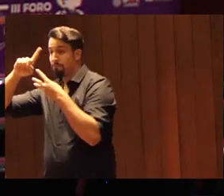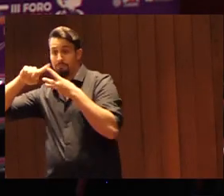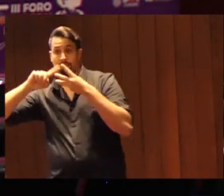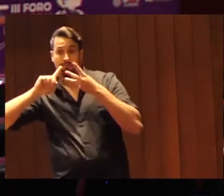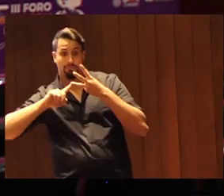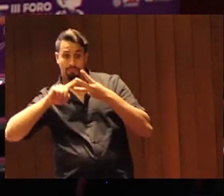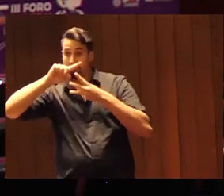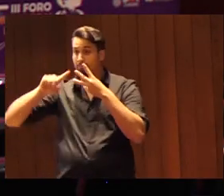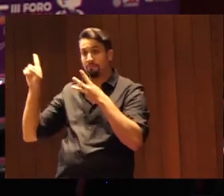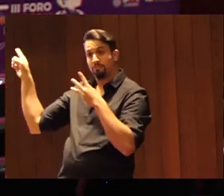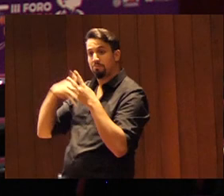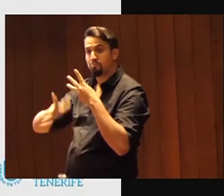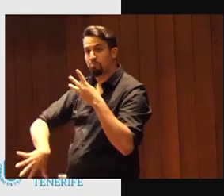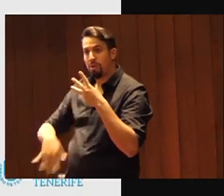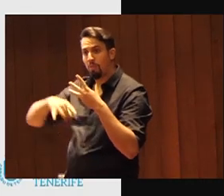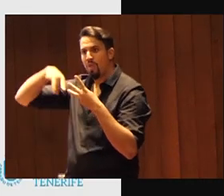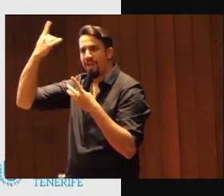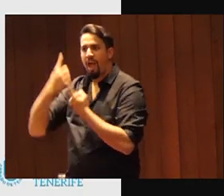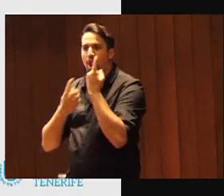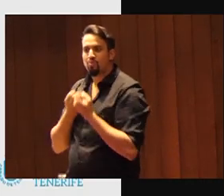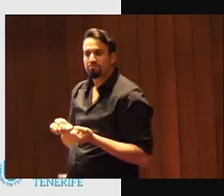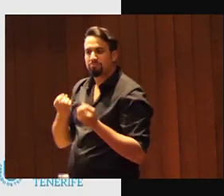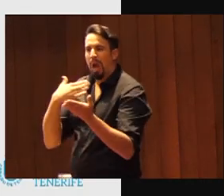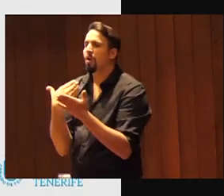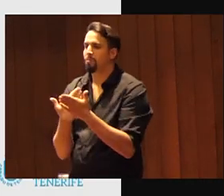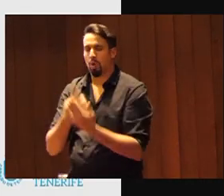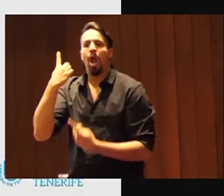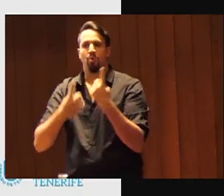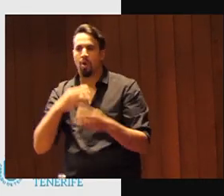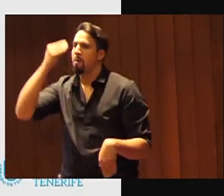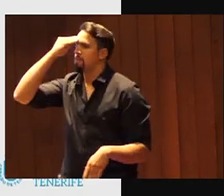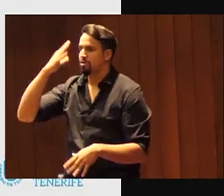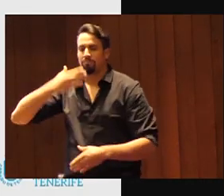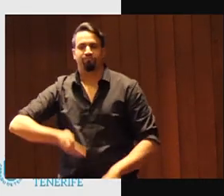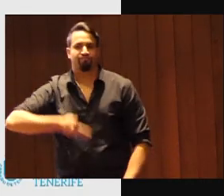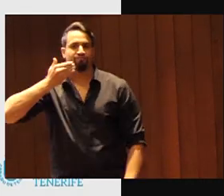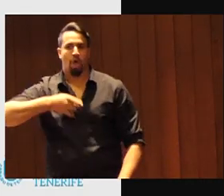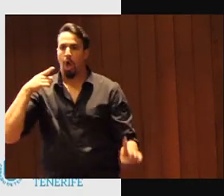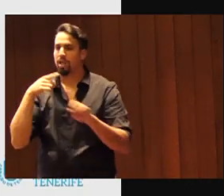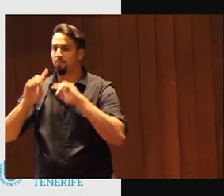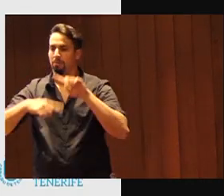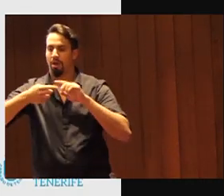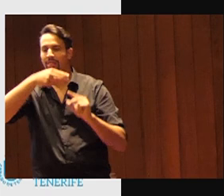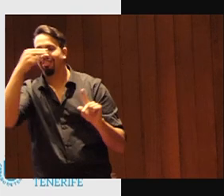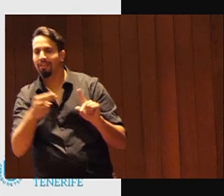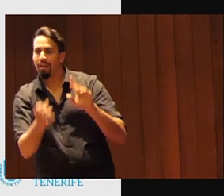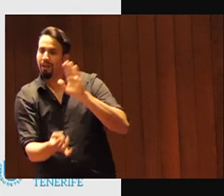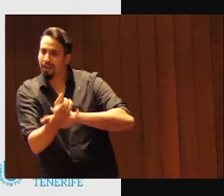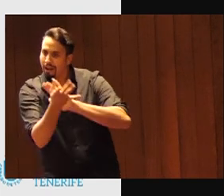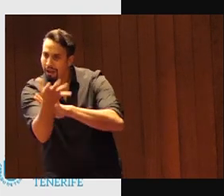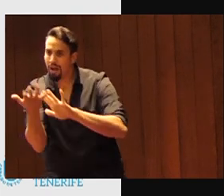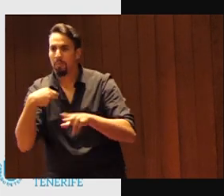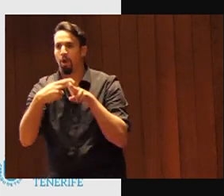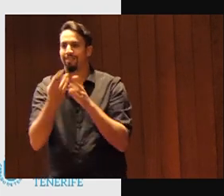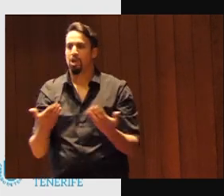puedo aportaros algunas ideas, algunos argumentos que creo que son fundamentales a la hora de diseñar e implementar políticas de igualdad